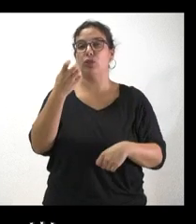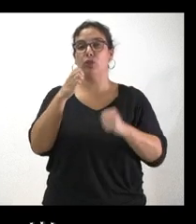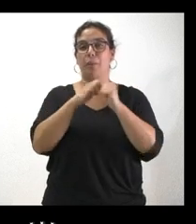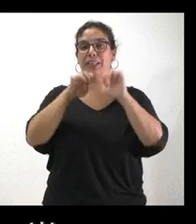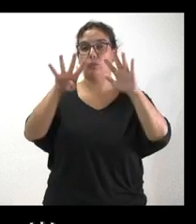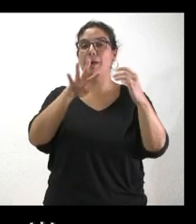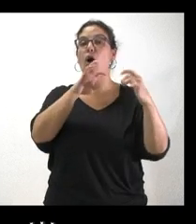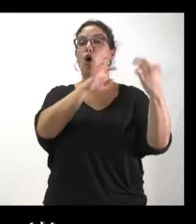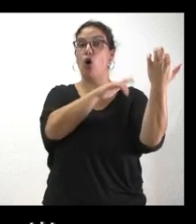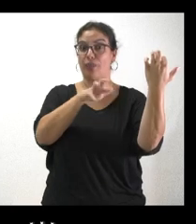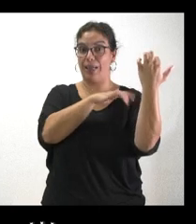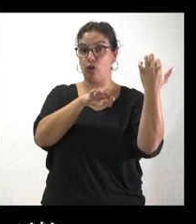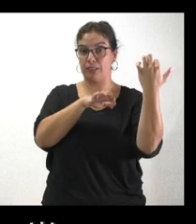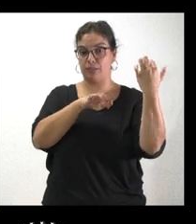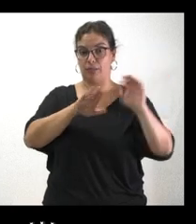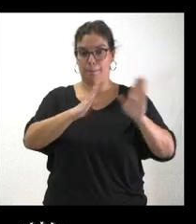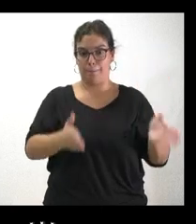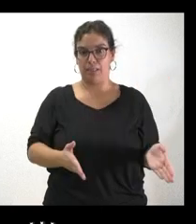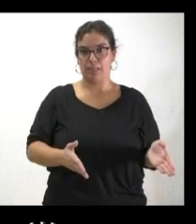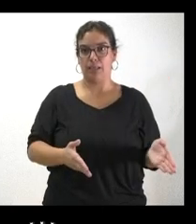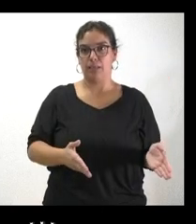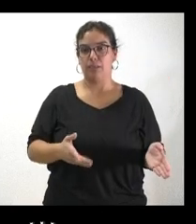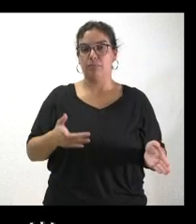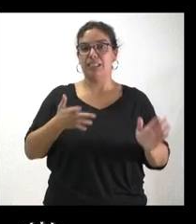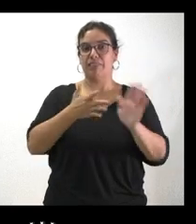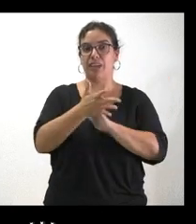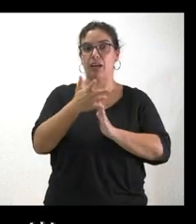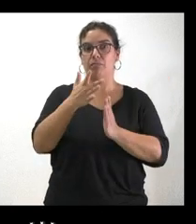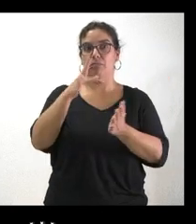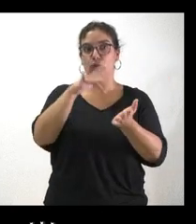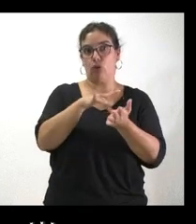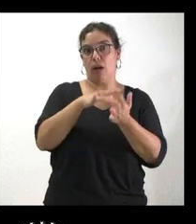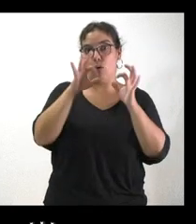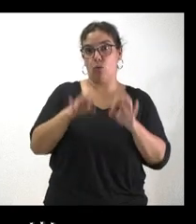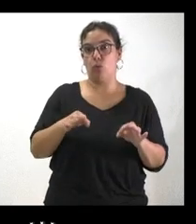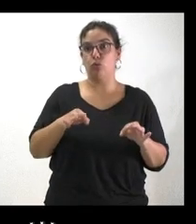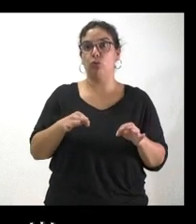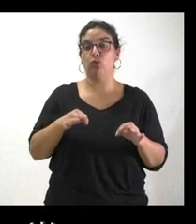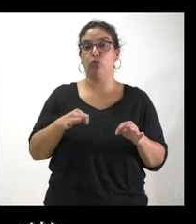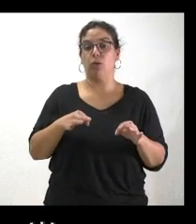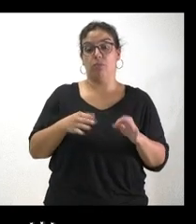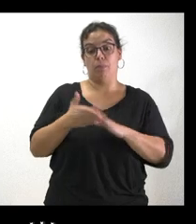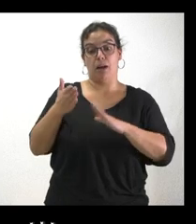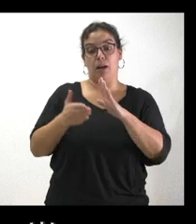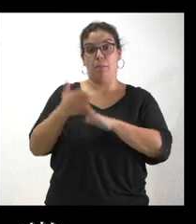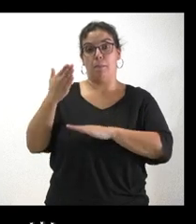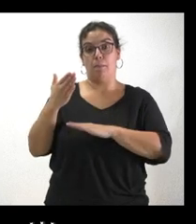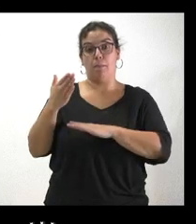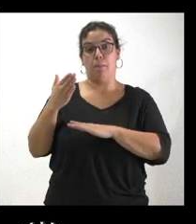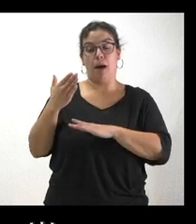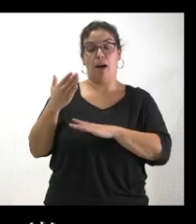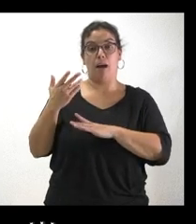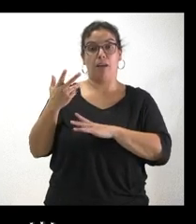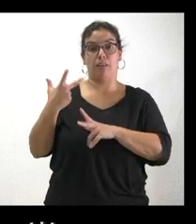ordenadores de sobremesa. No solo se produce al final del operativo de extinción de incendios más importante del año, que se